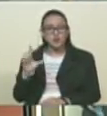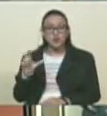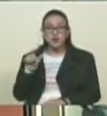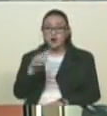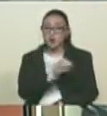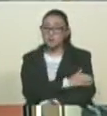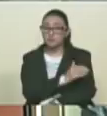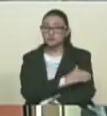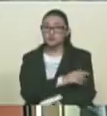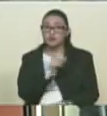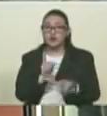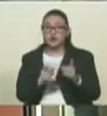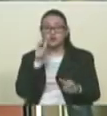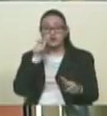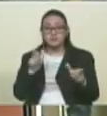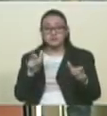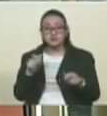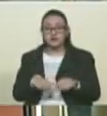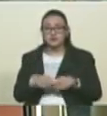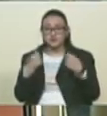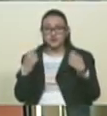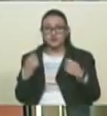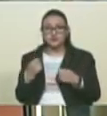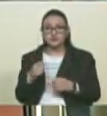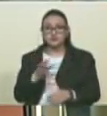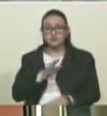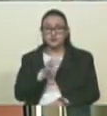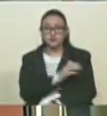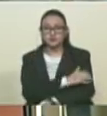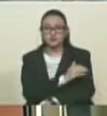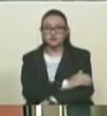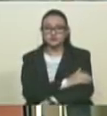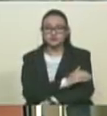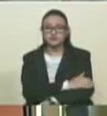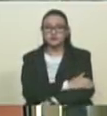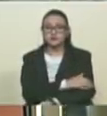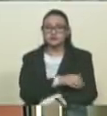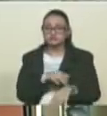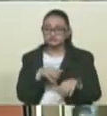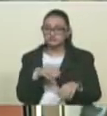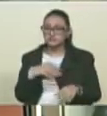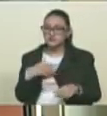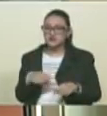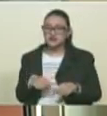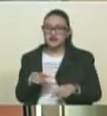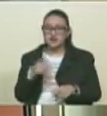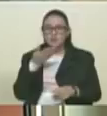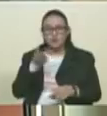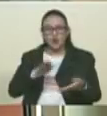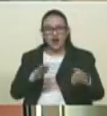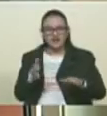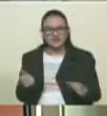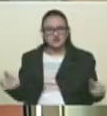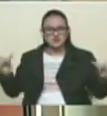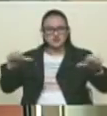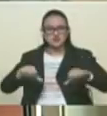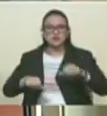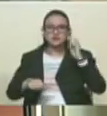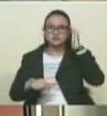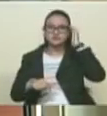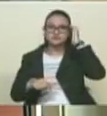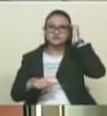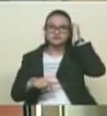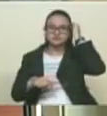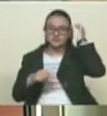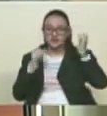venezolana, o algunos factores muy violentos de la oposición venezolana, convocaron a la muerte, convocaron a la destrucción, al asesinato,